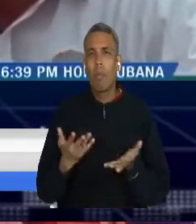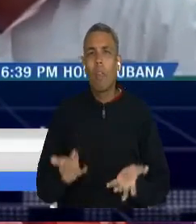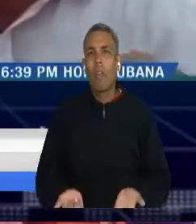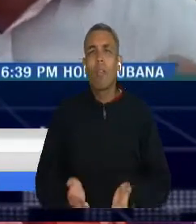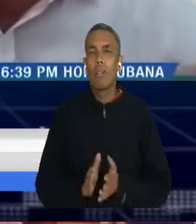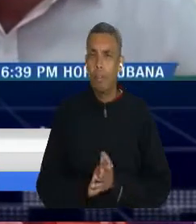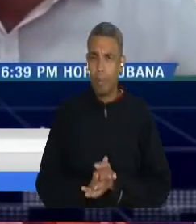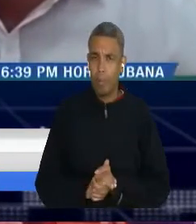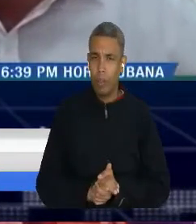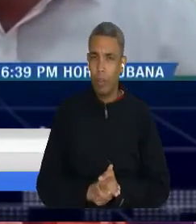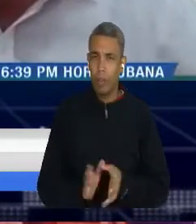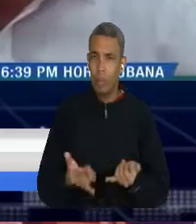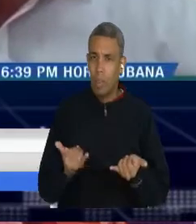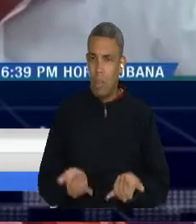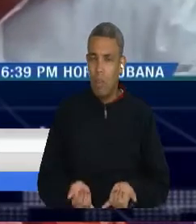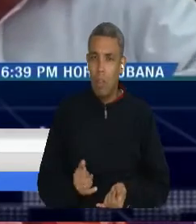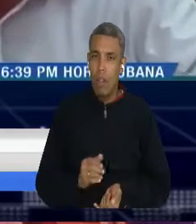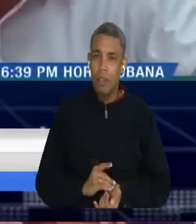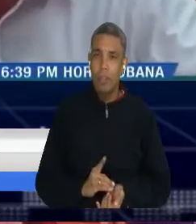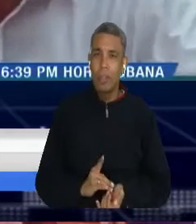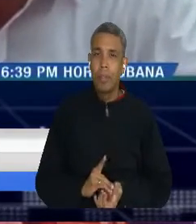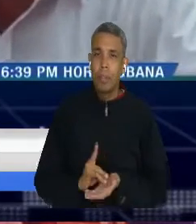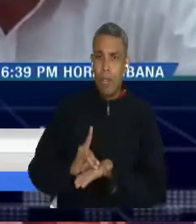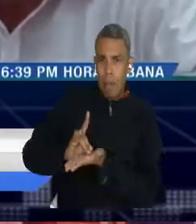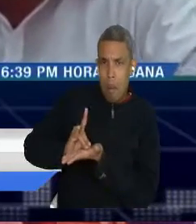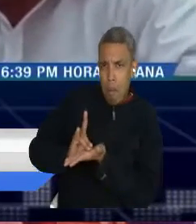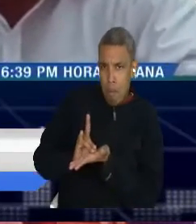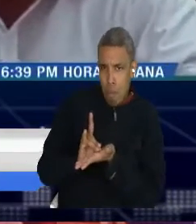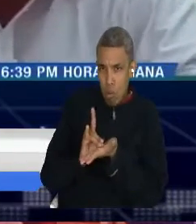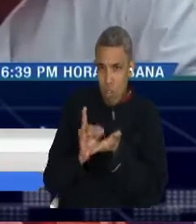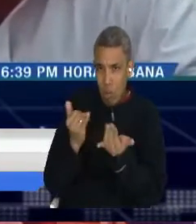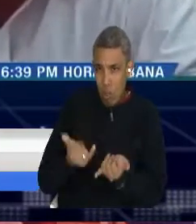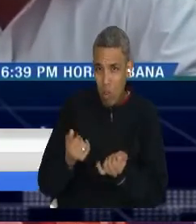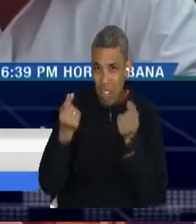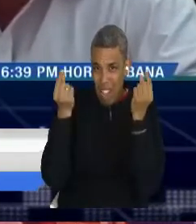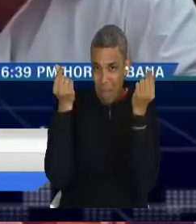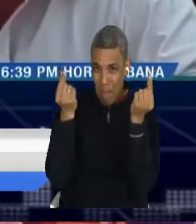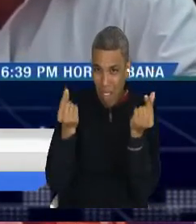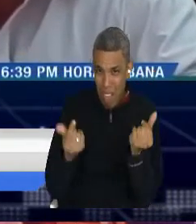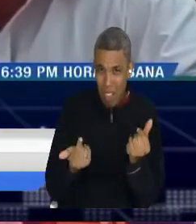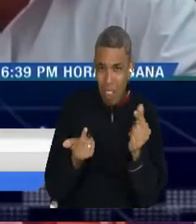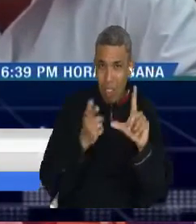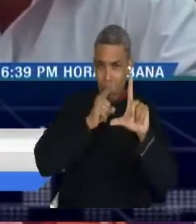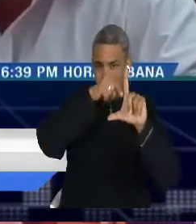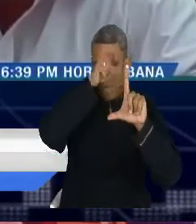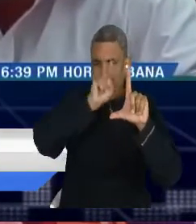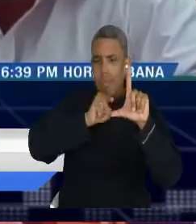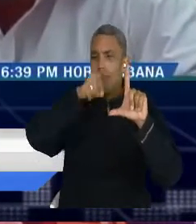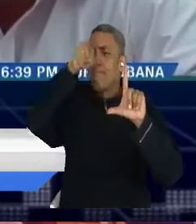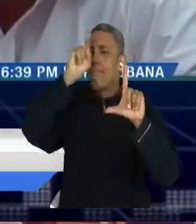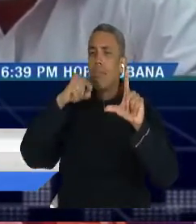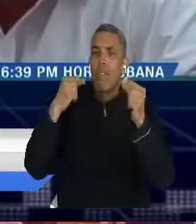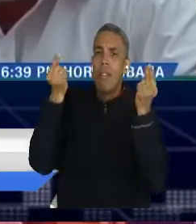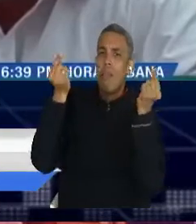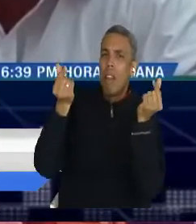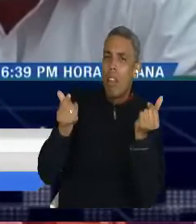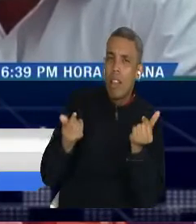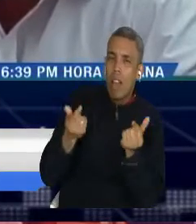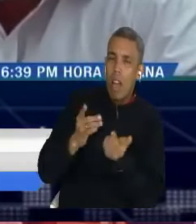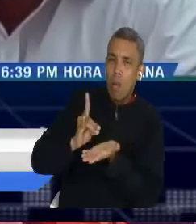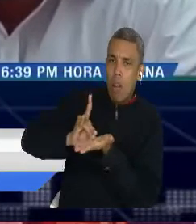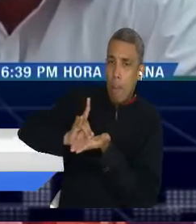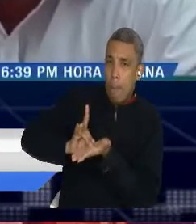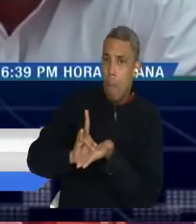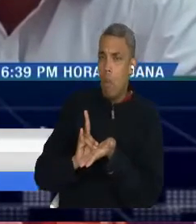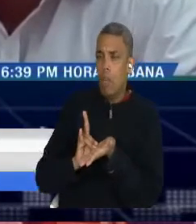nos hemos visto abocados. Porque permite volver al campo, activar